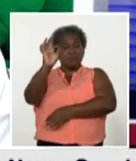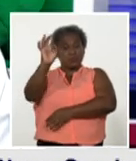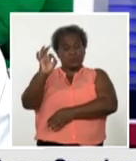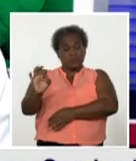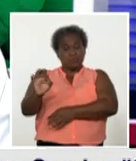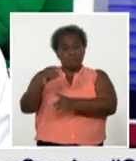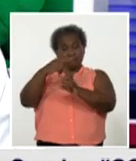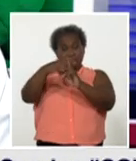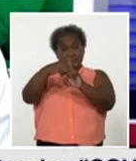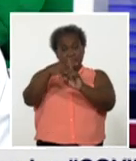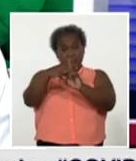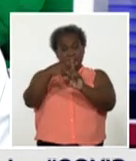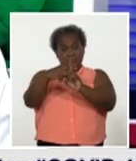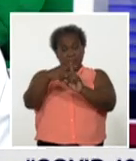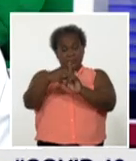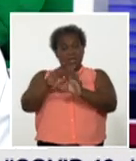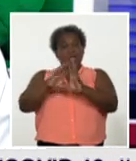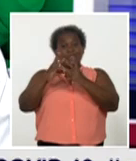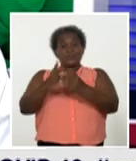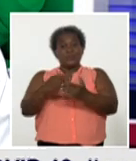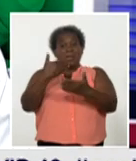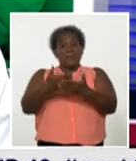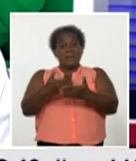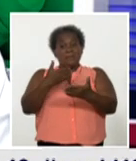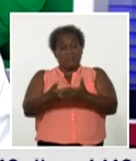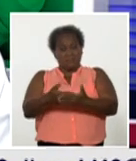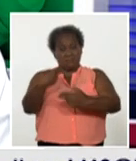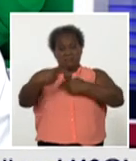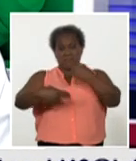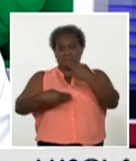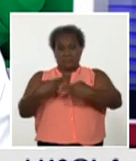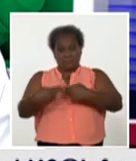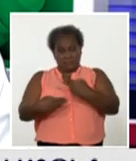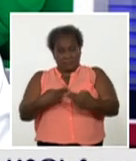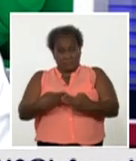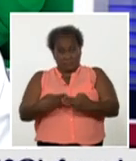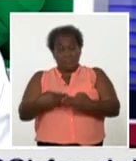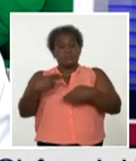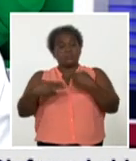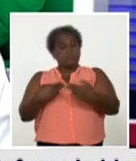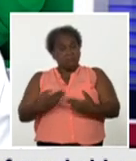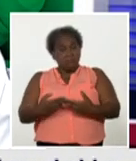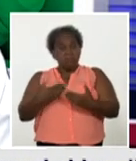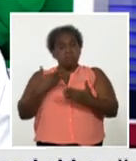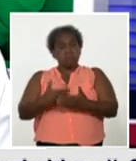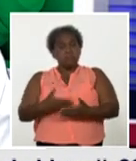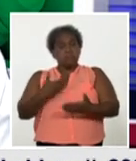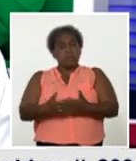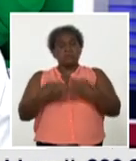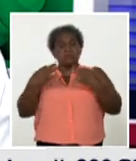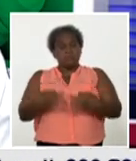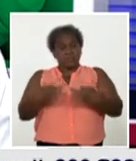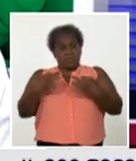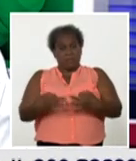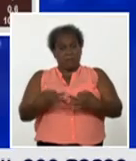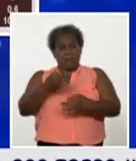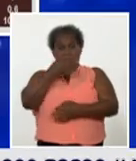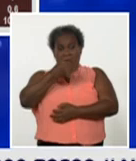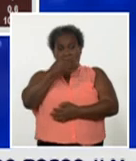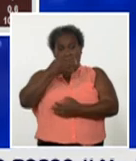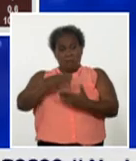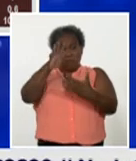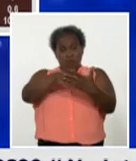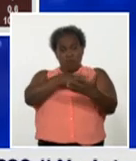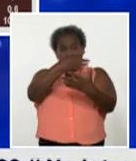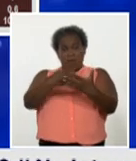de todas las muestras analizadas. Se procesaron muestras, como siempre reiteramos, y graficamos en una